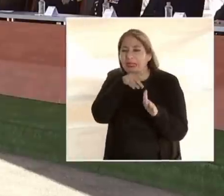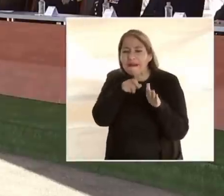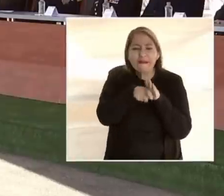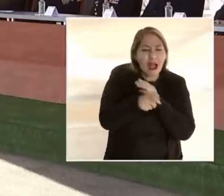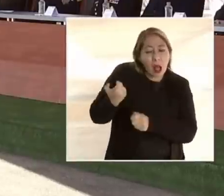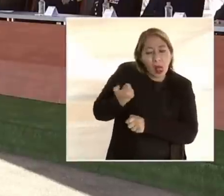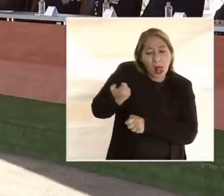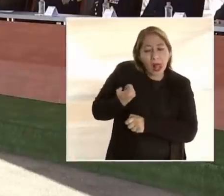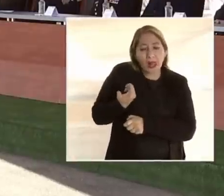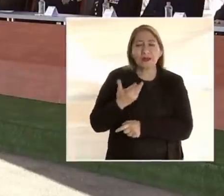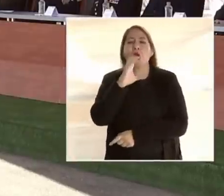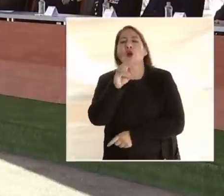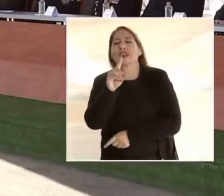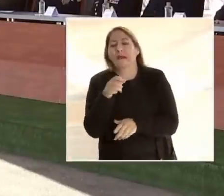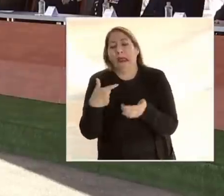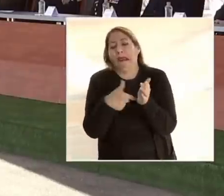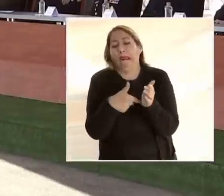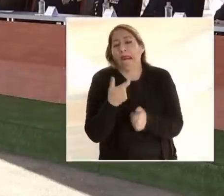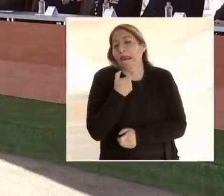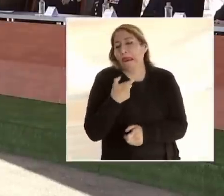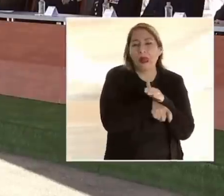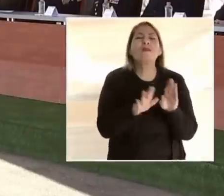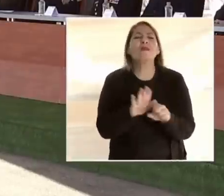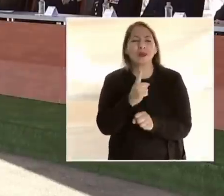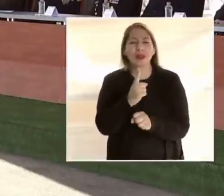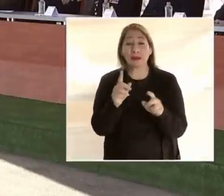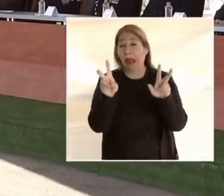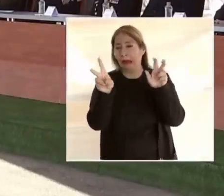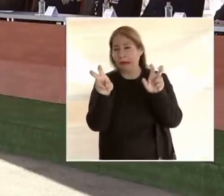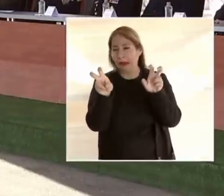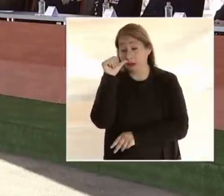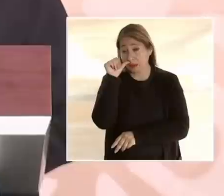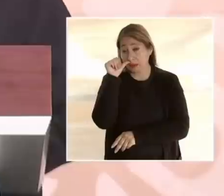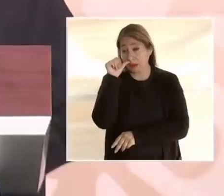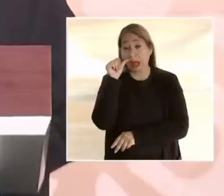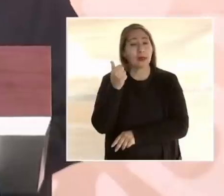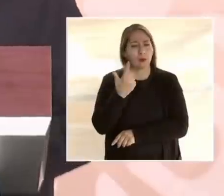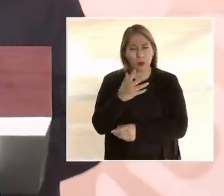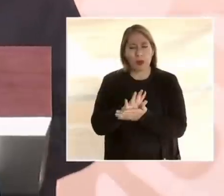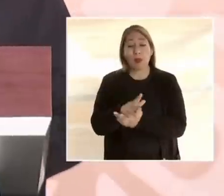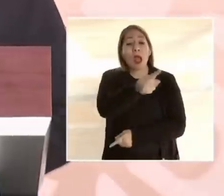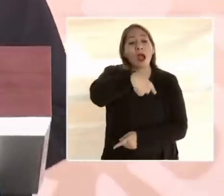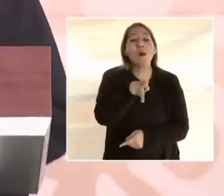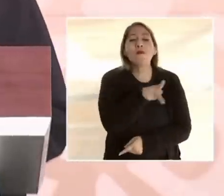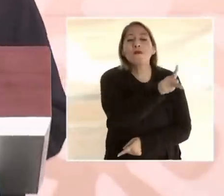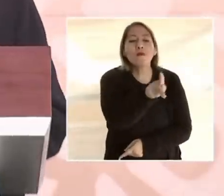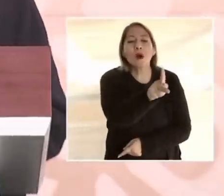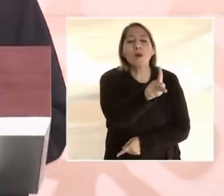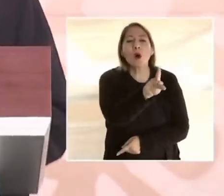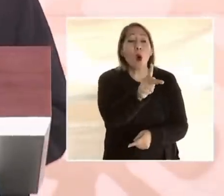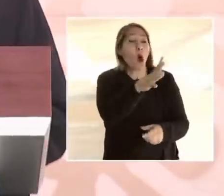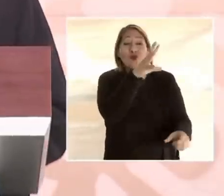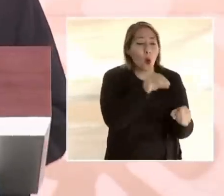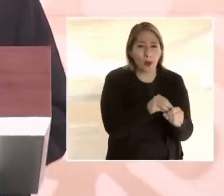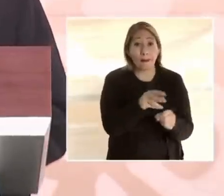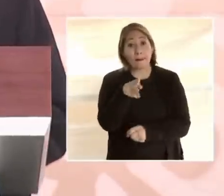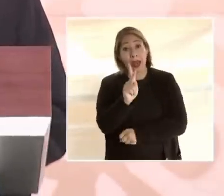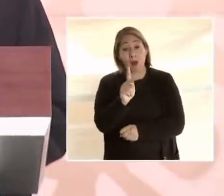solo por la codicia. La clave está en la frase del presidente Juárez, con el pueblo todo, sin el pueblo nada.